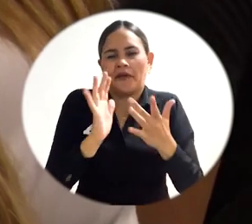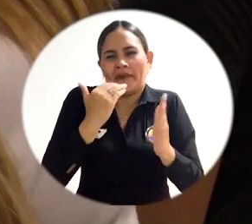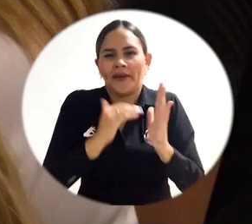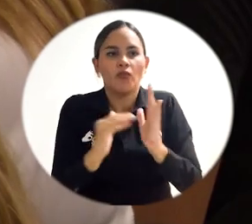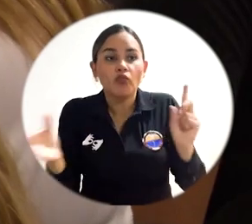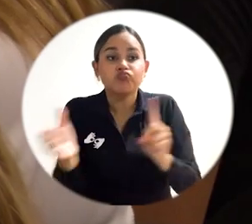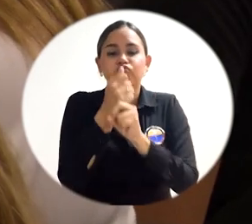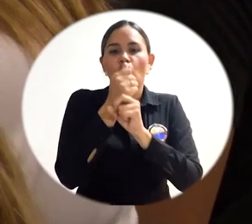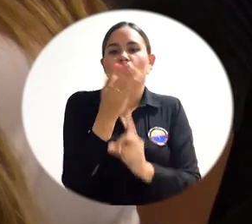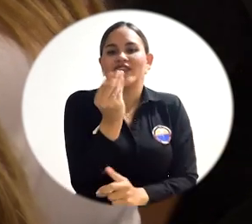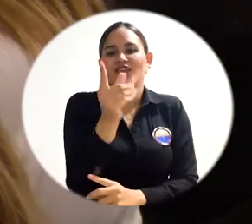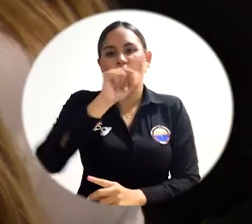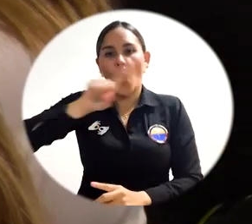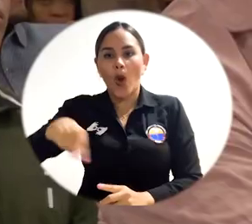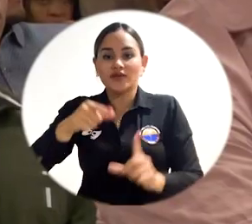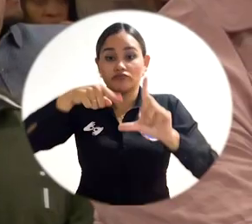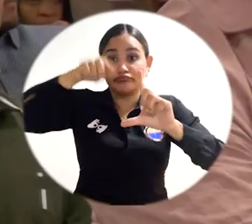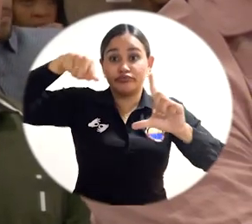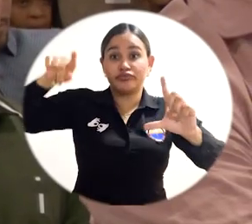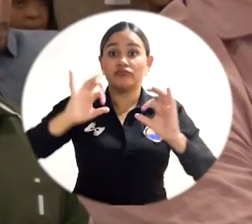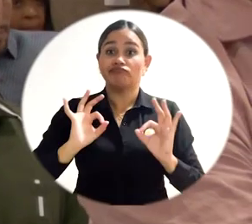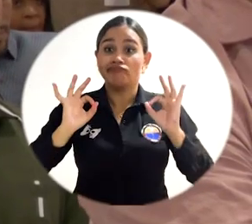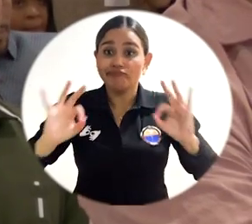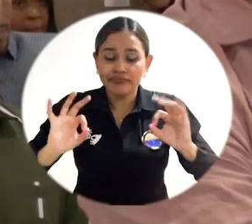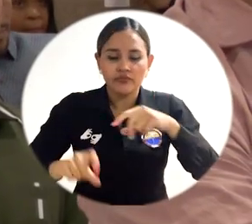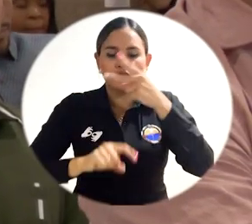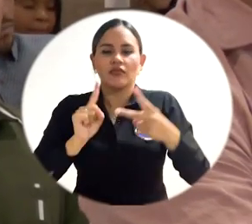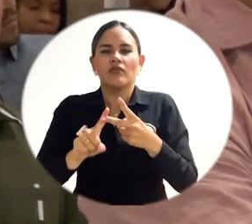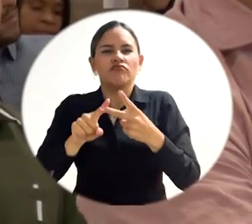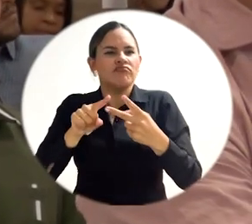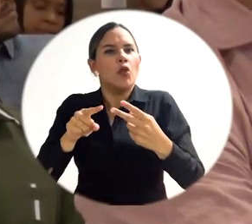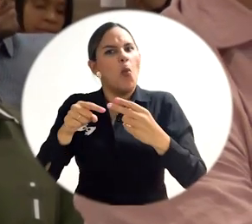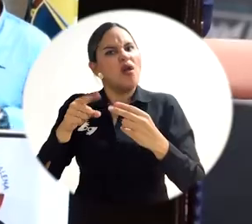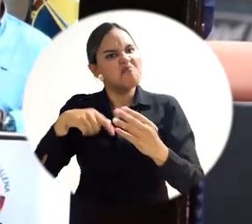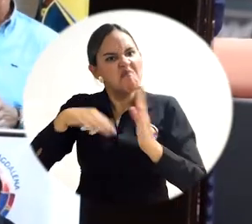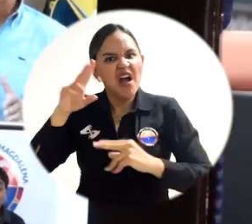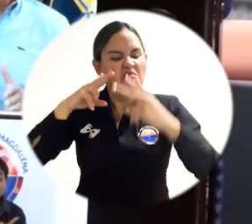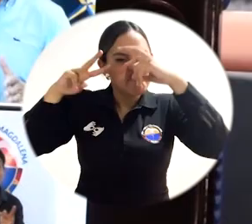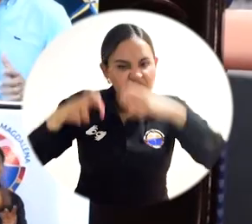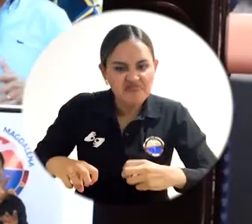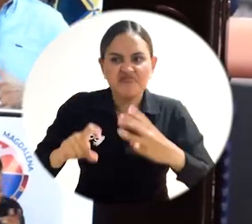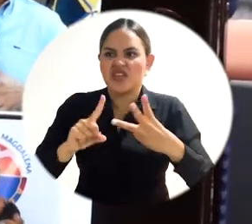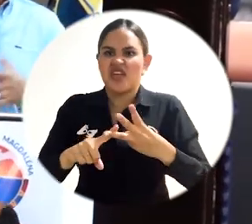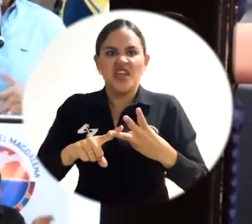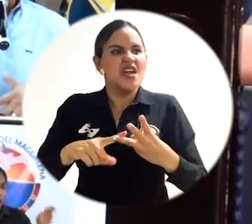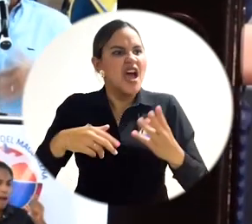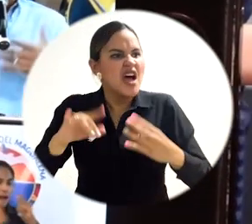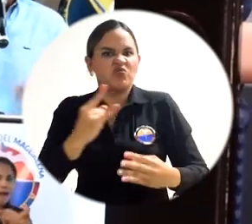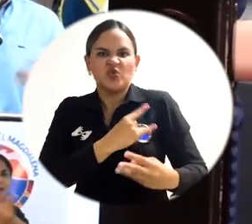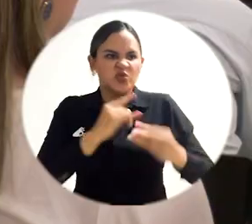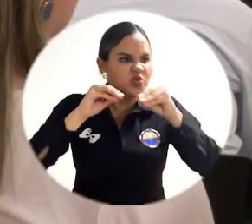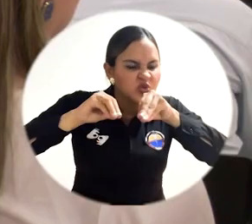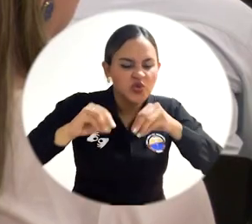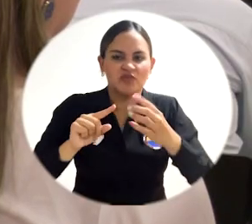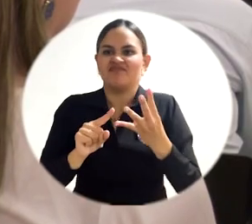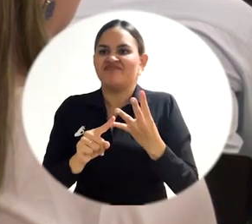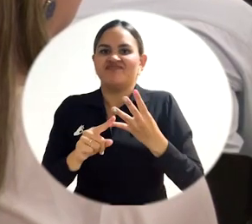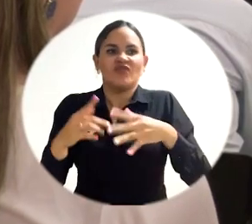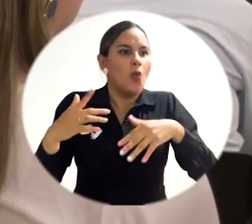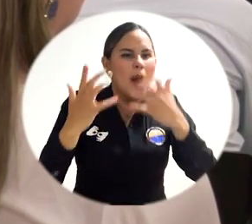World University Rankings, los avances en investigación, academia, extensión, emprendimiento,